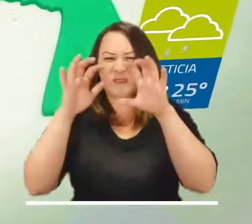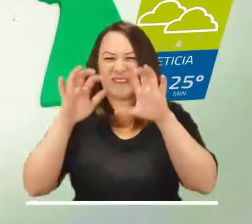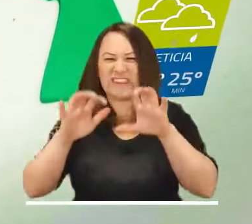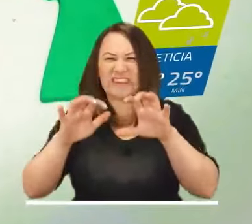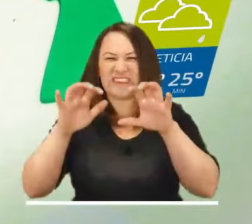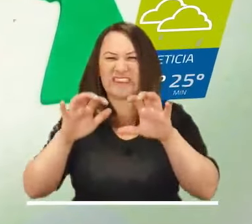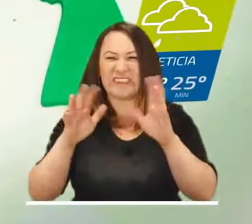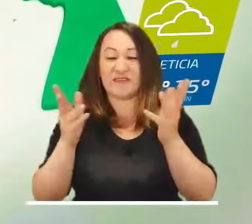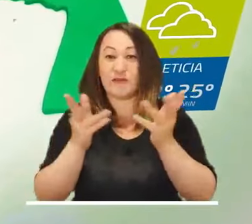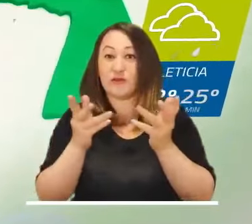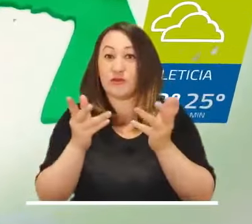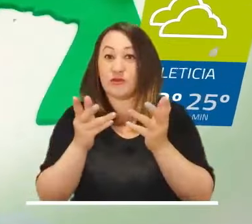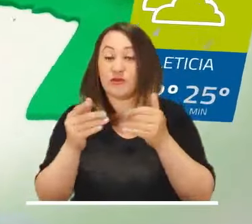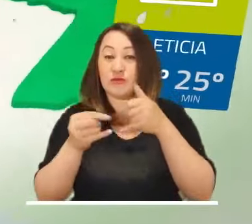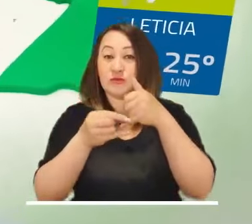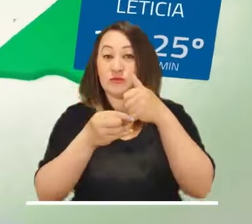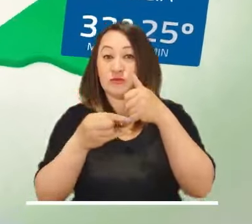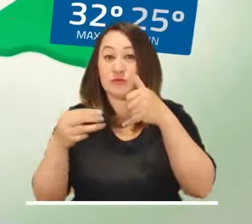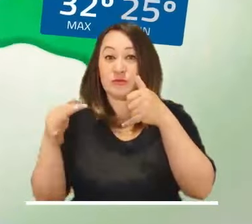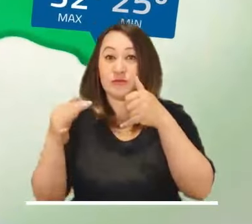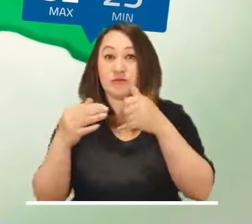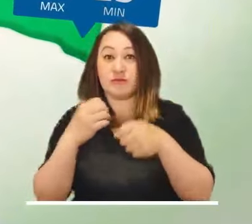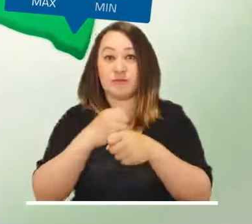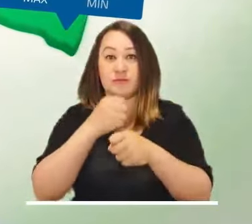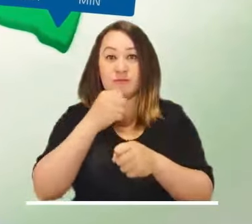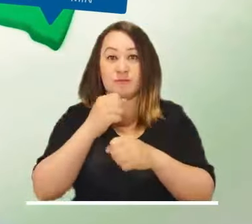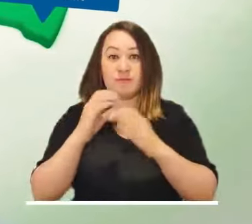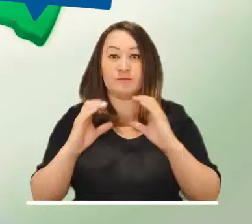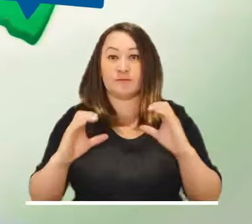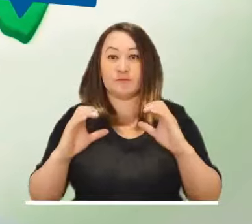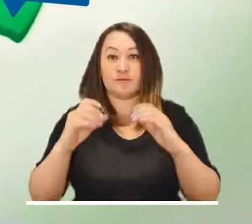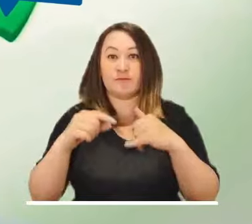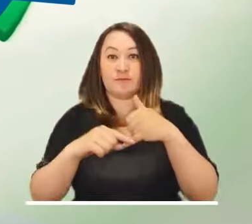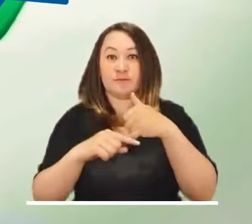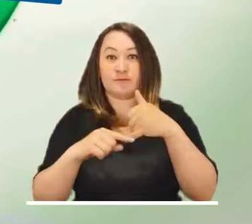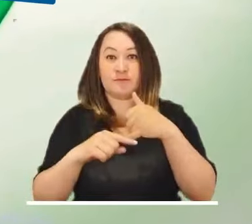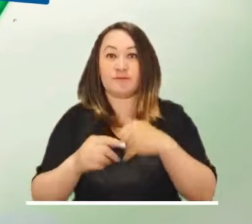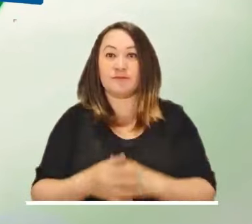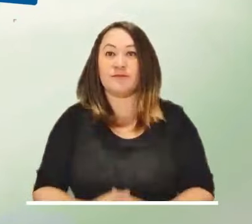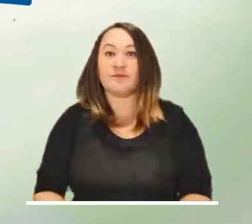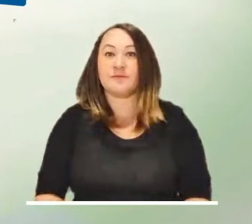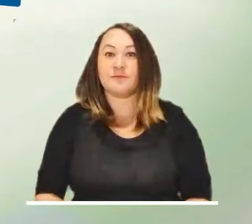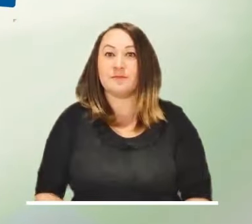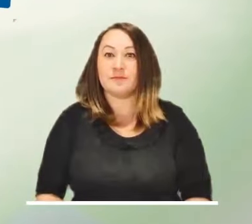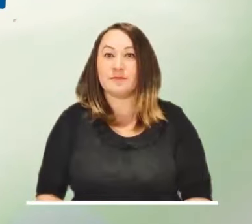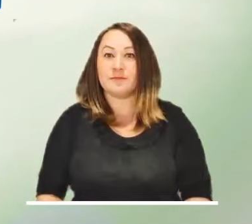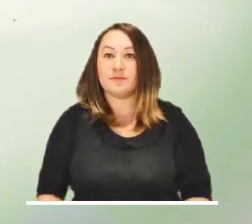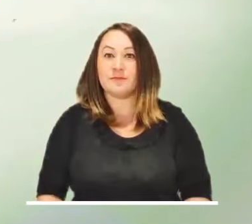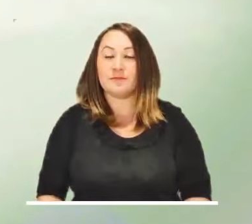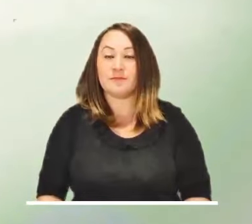de la Amazonía se podrían registrar en Guainía, Baupés, Caquetá y Amazonas.